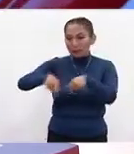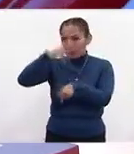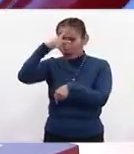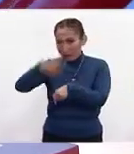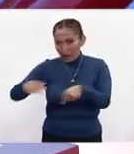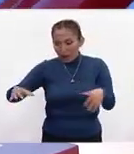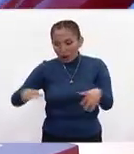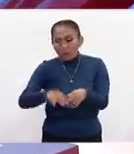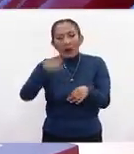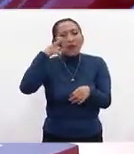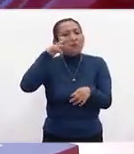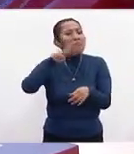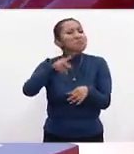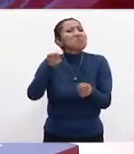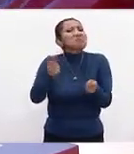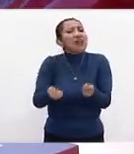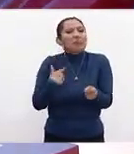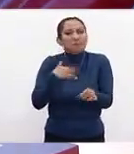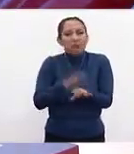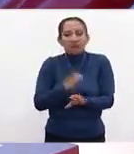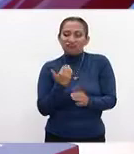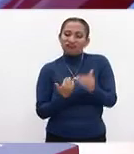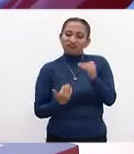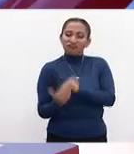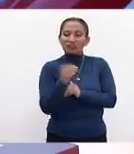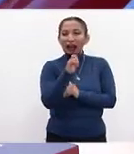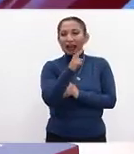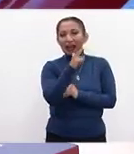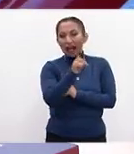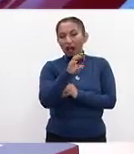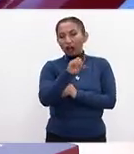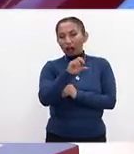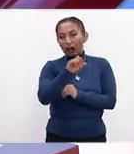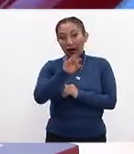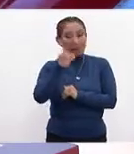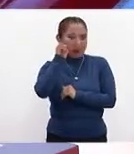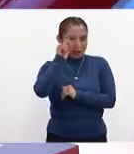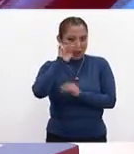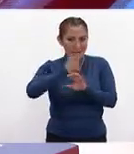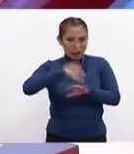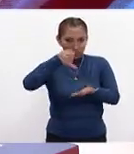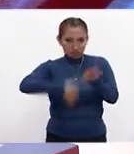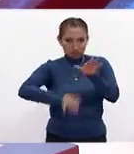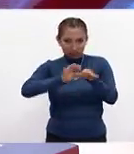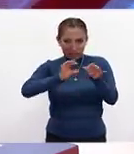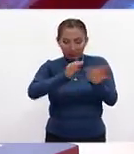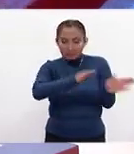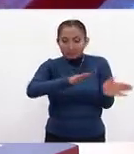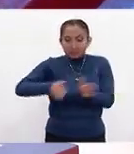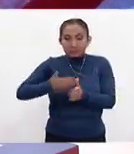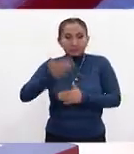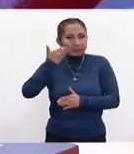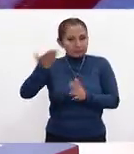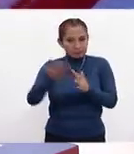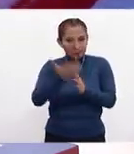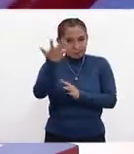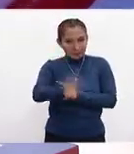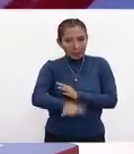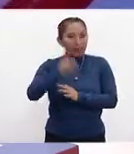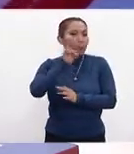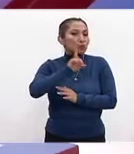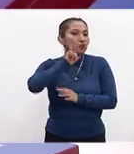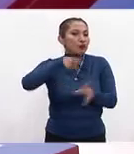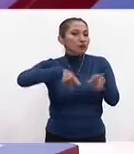mexicano para ver quién es el que tiene la mejor liga en la CONCACAF. Mañana le daremos más detalles. Vamos con la jornada 10 de la Liga